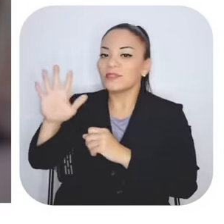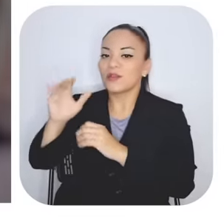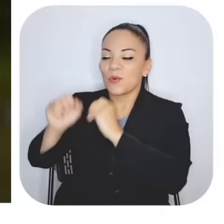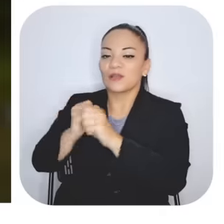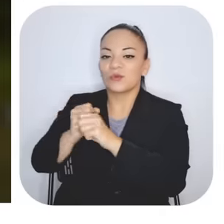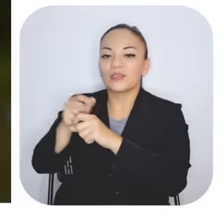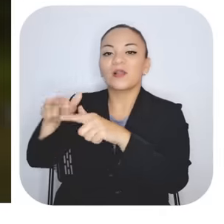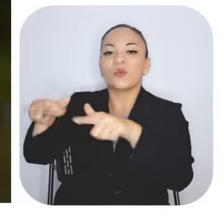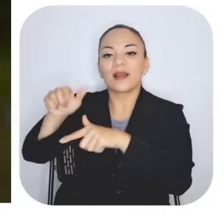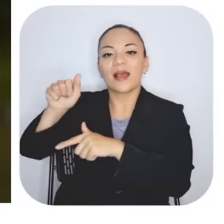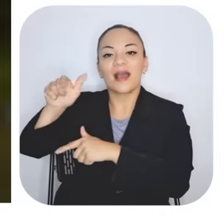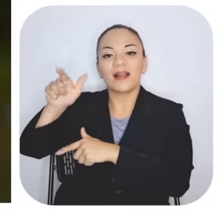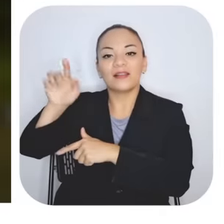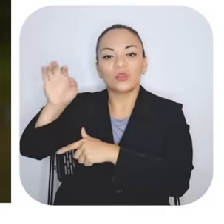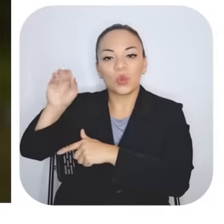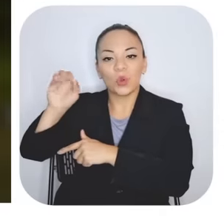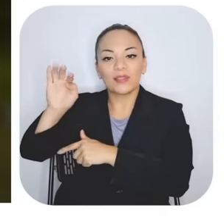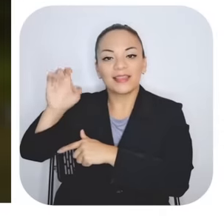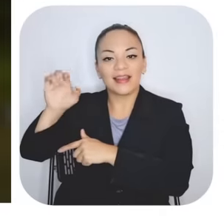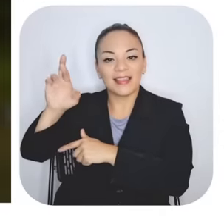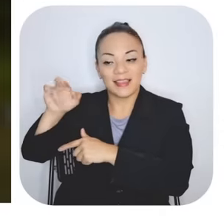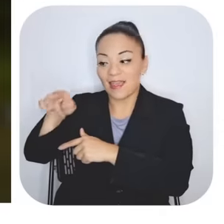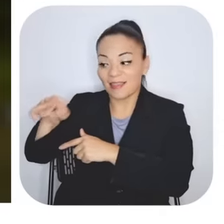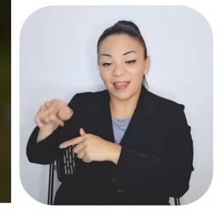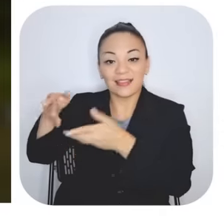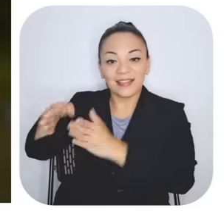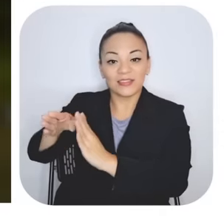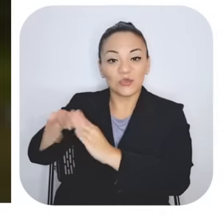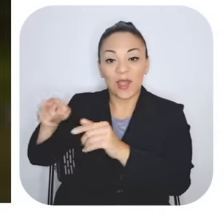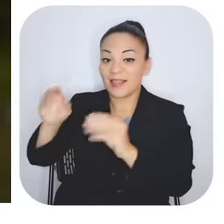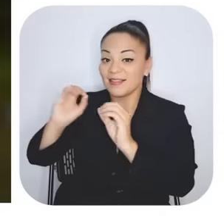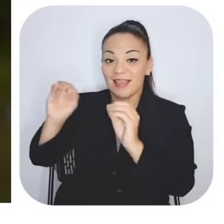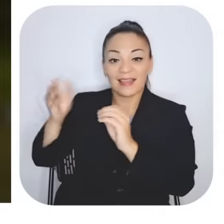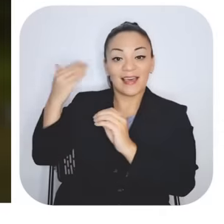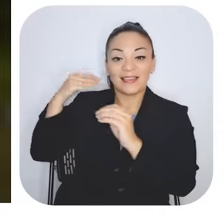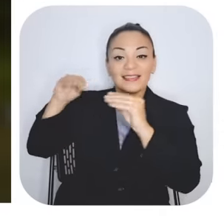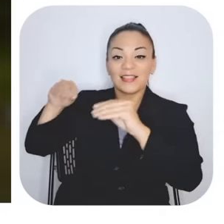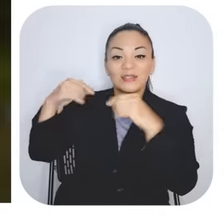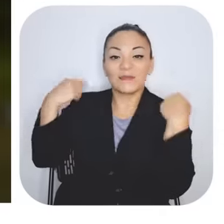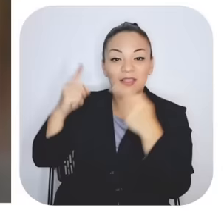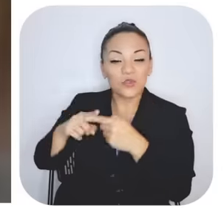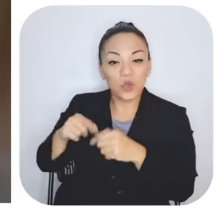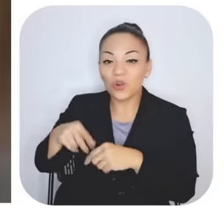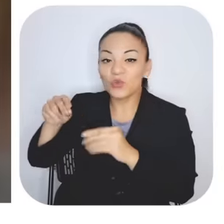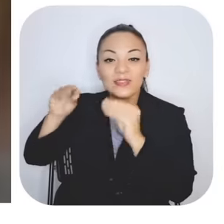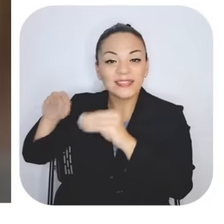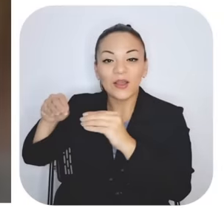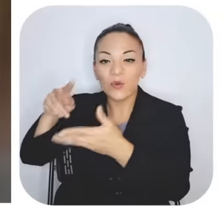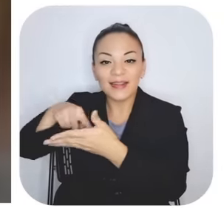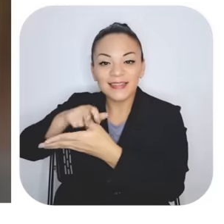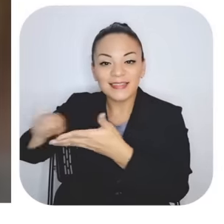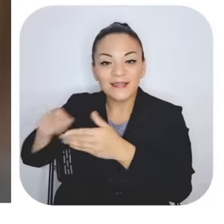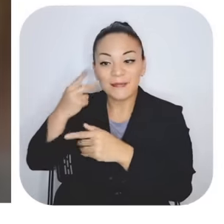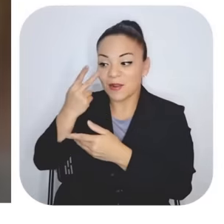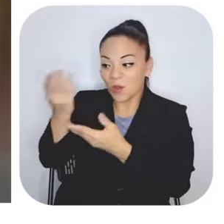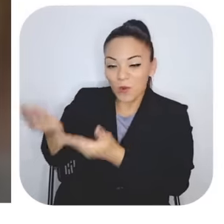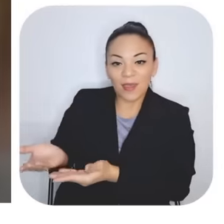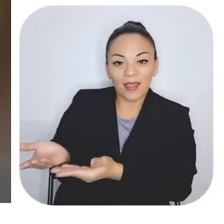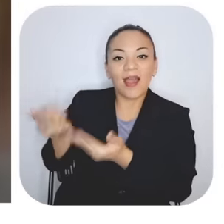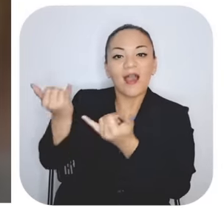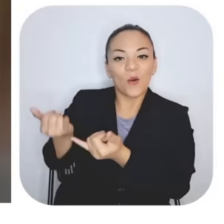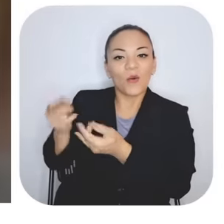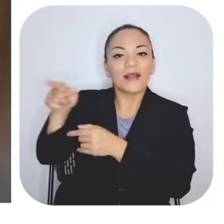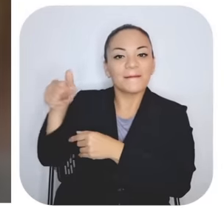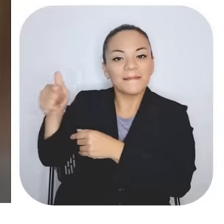años en alto telire, donde ella nació, donde no le enseñaron español, donde no le enseñaron a leer y escribir. Y hoy ella está